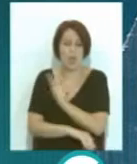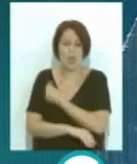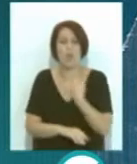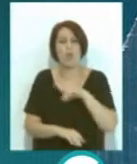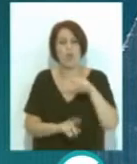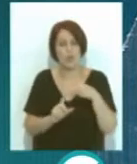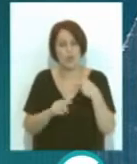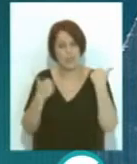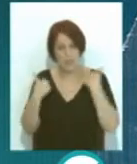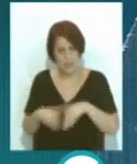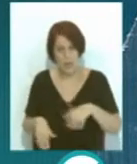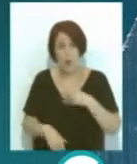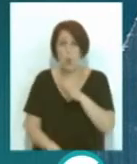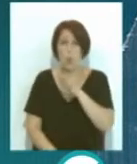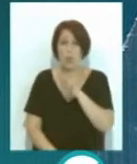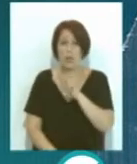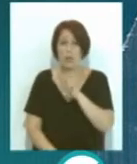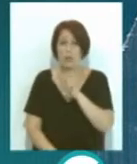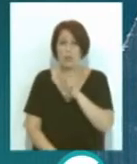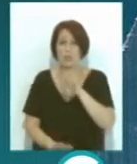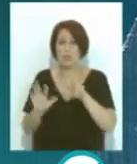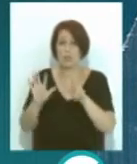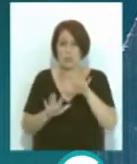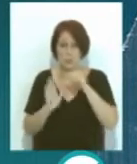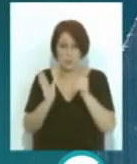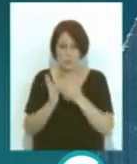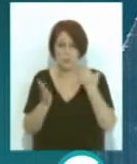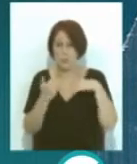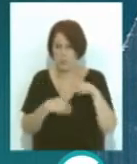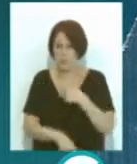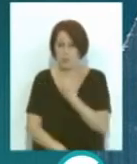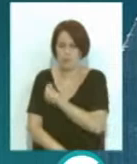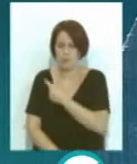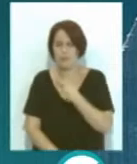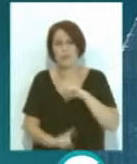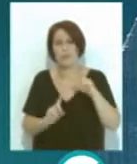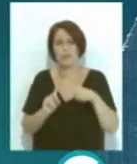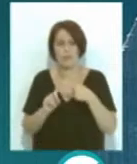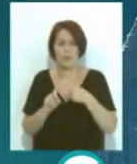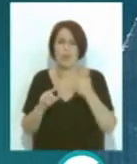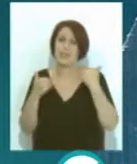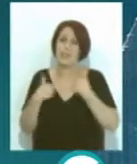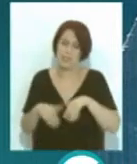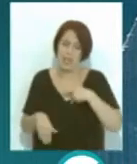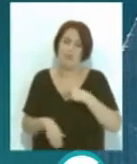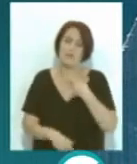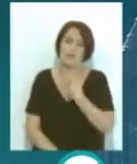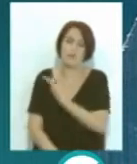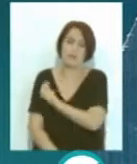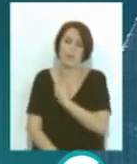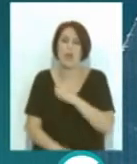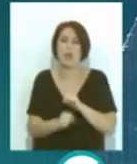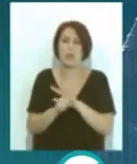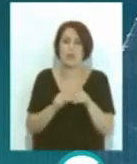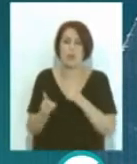con la segunda vacuna y más de 474.000 han recibido al menos el primer pinchazo de la vacuna contra la COVID